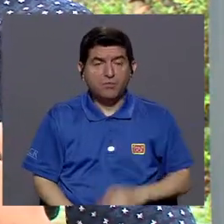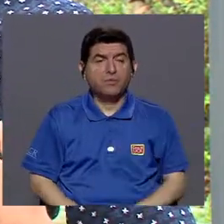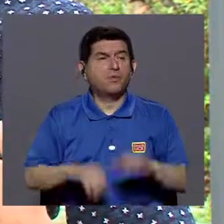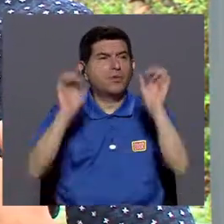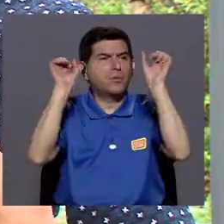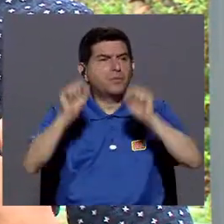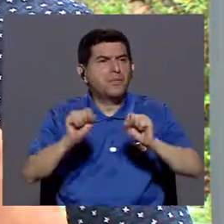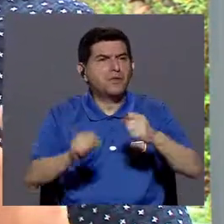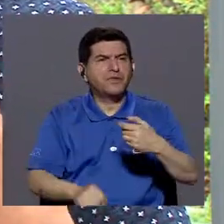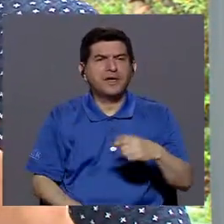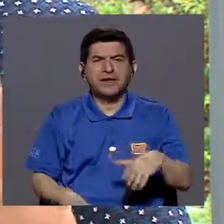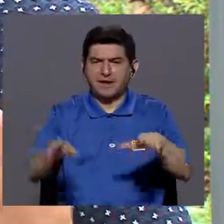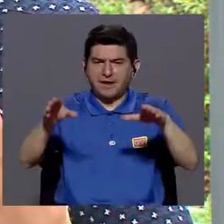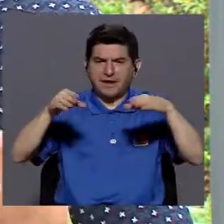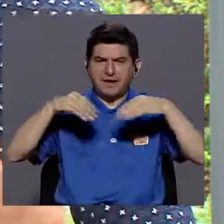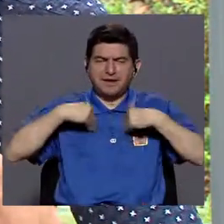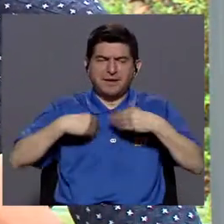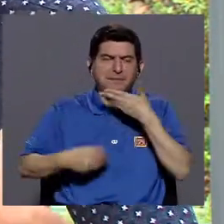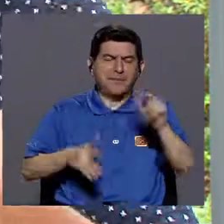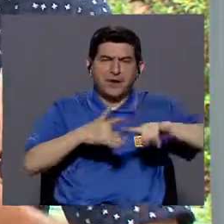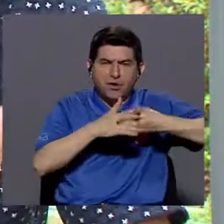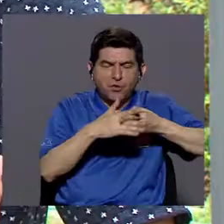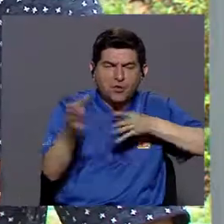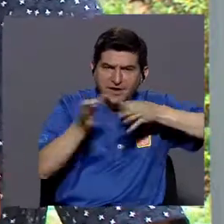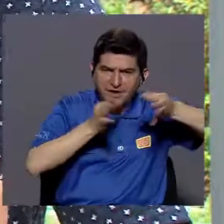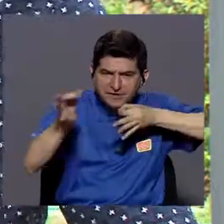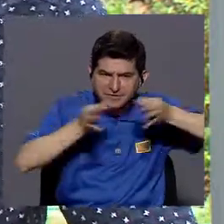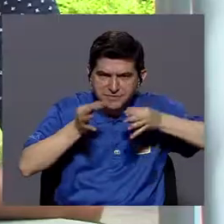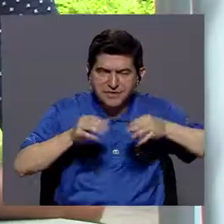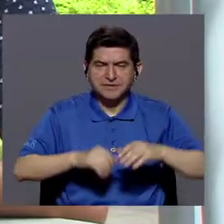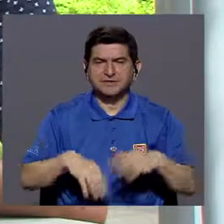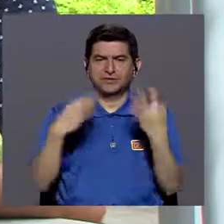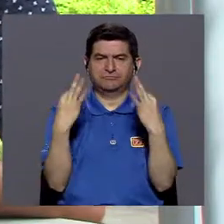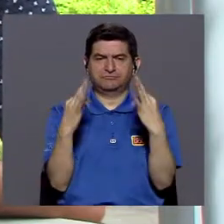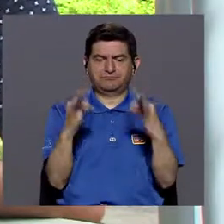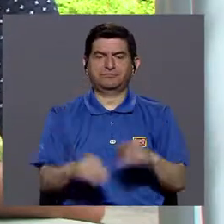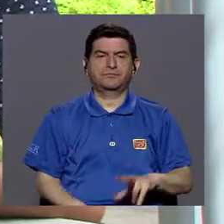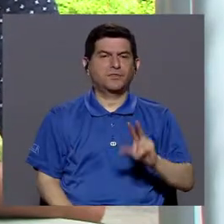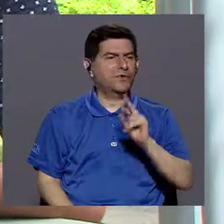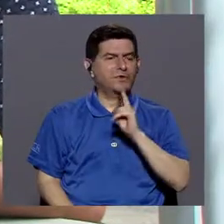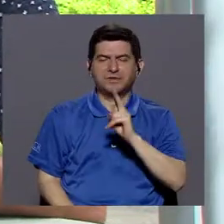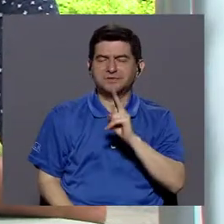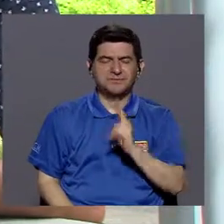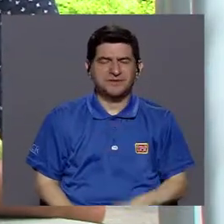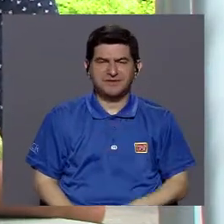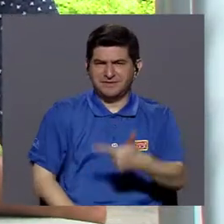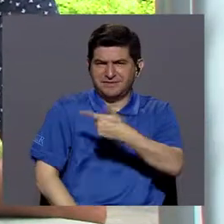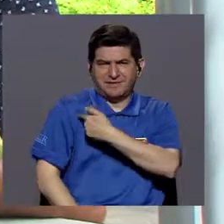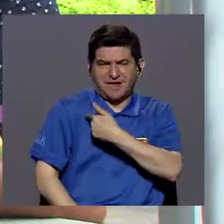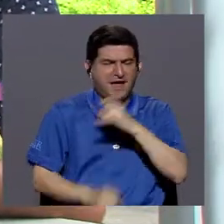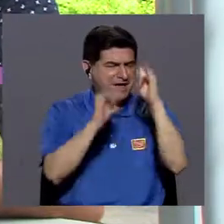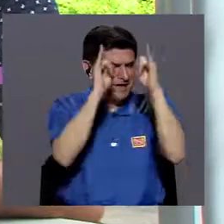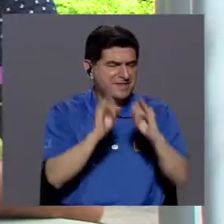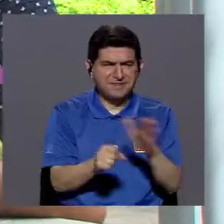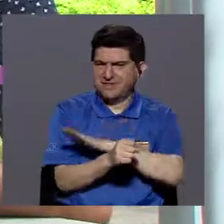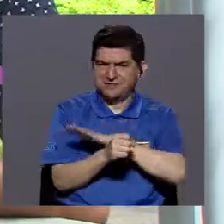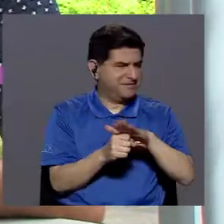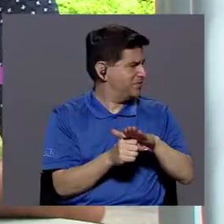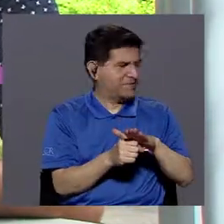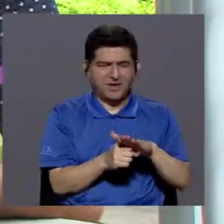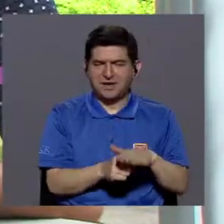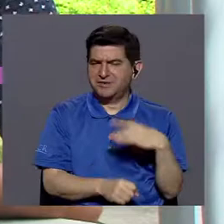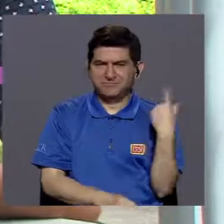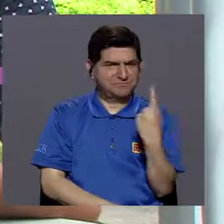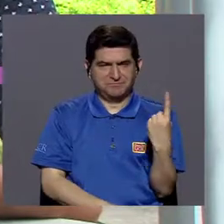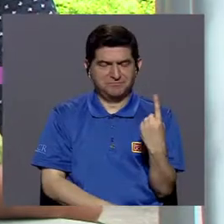uno de adquirir las mejores herramientas para poder explicarlo además, ¿verdad? No es cierto que la vacunación sea algo individual plenamente o